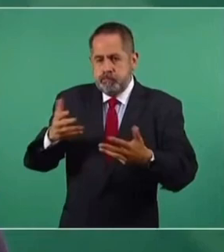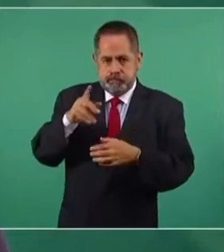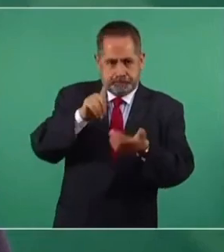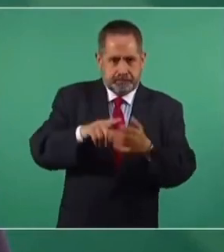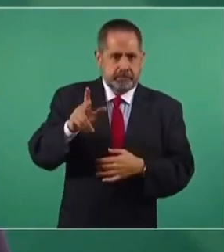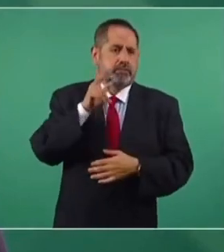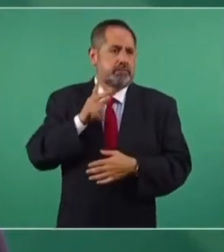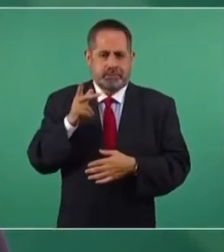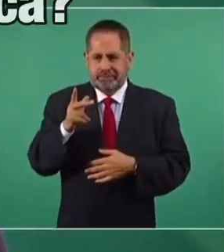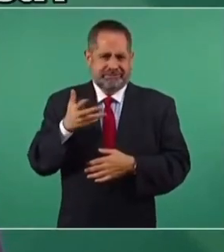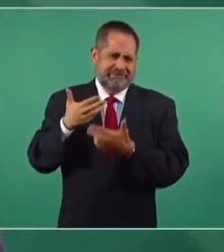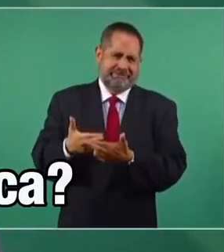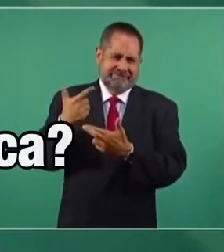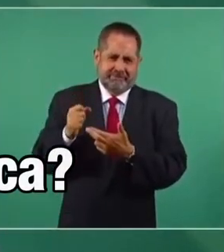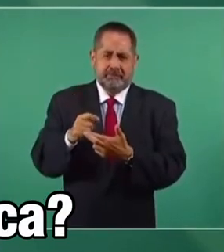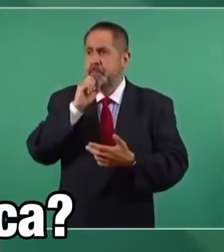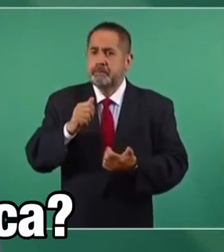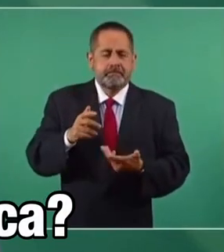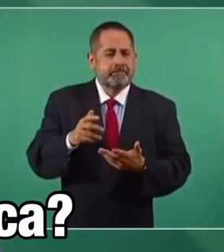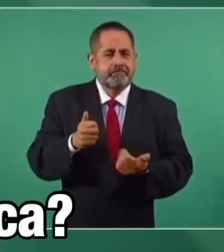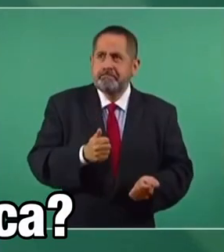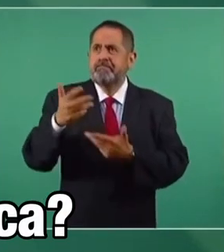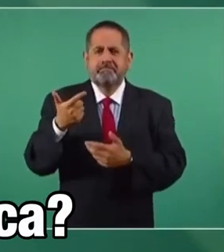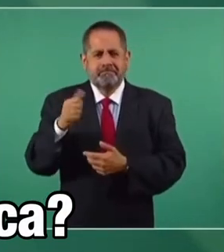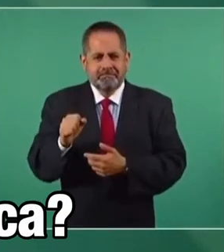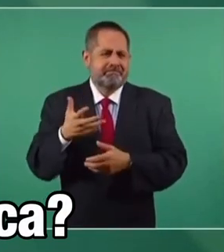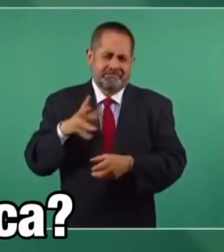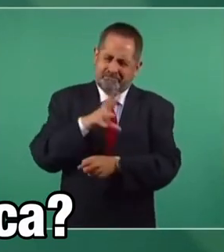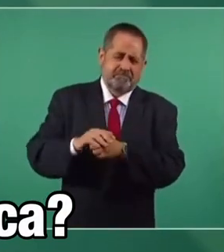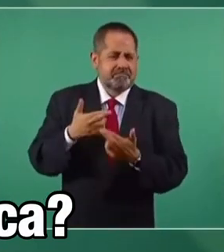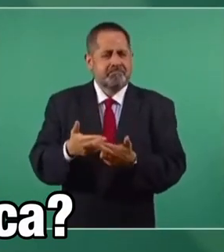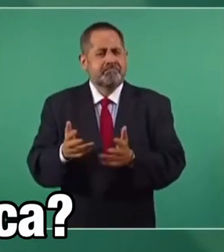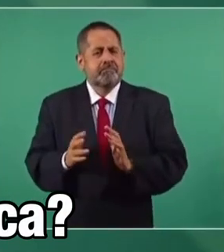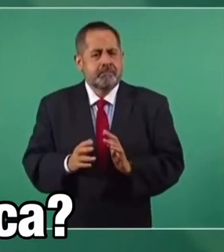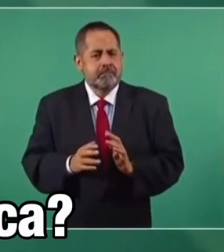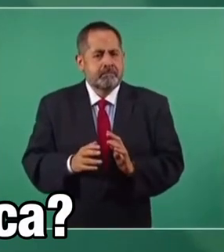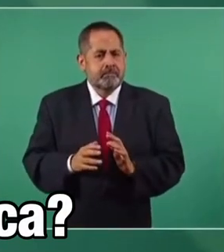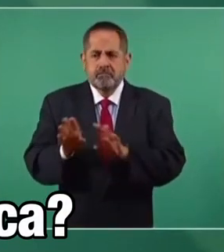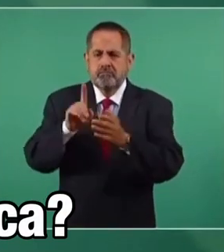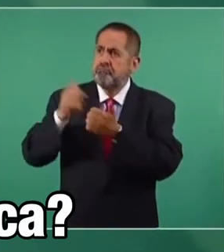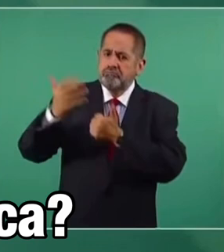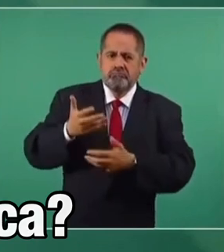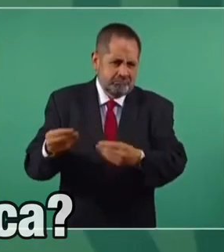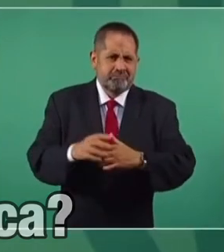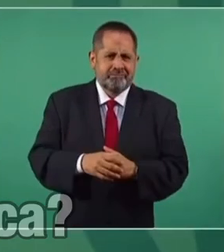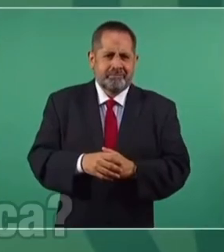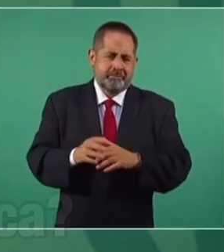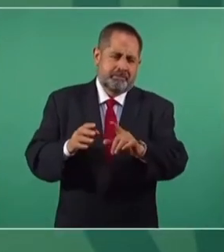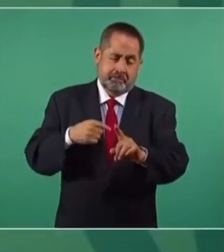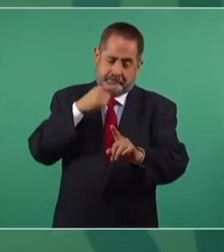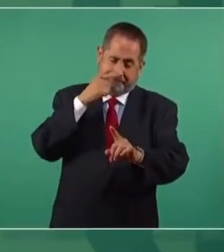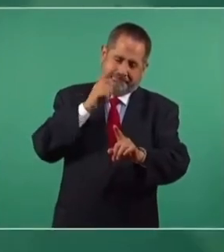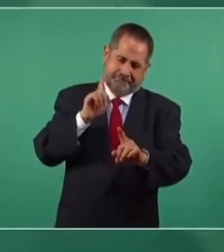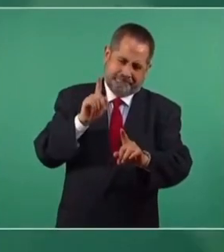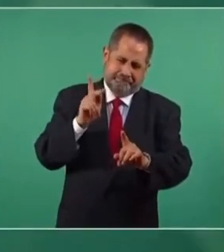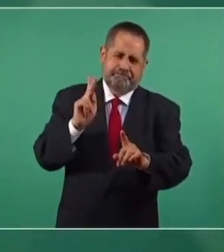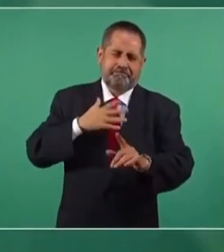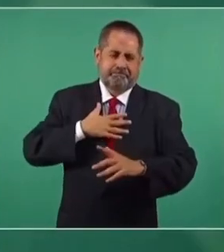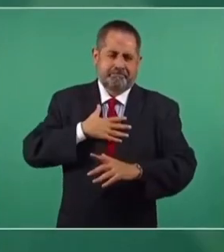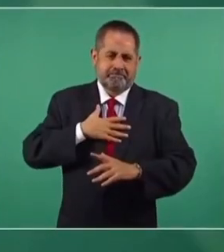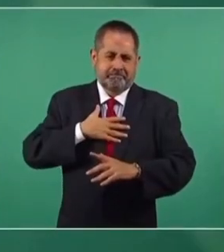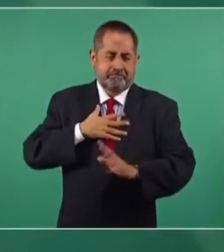Pemex tiene gas y además importa gas. Tenemos la materia prima, podemos, si es necesario, importar más gas. No es para presumir, pero